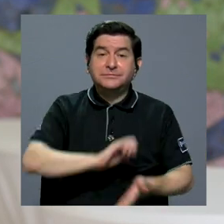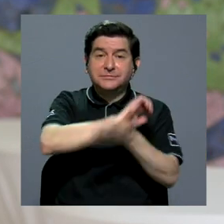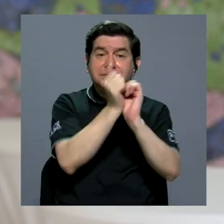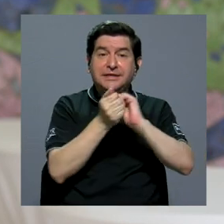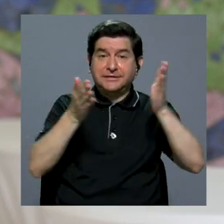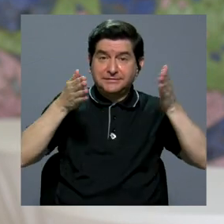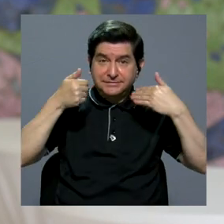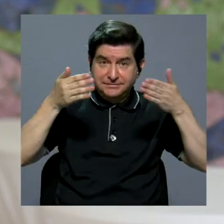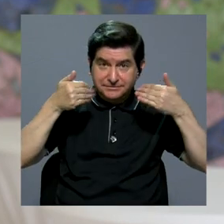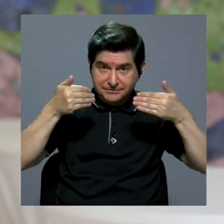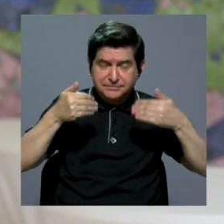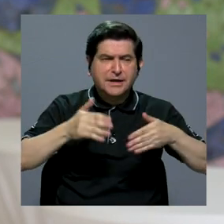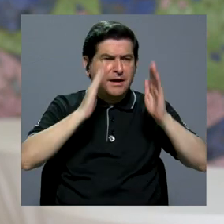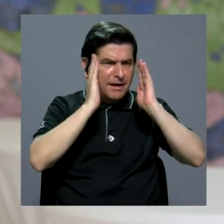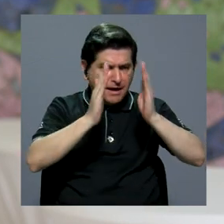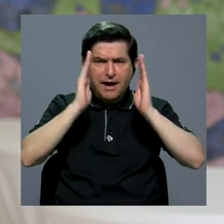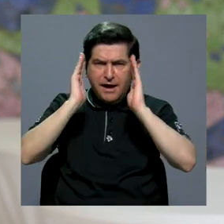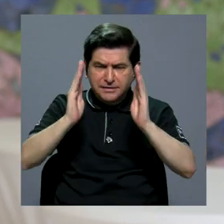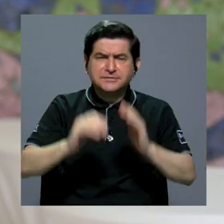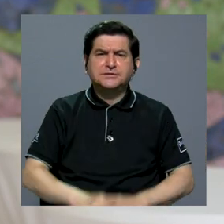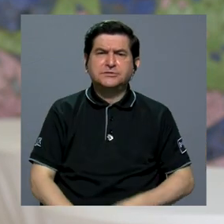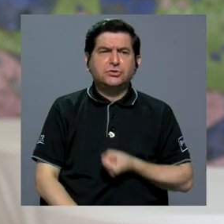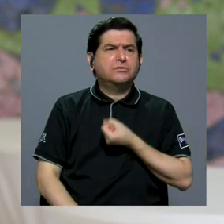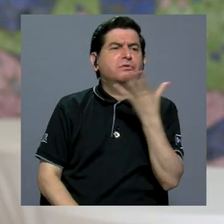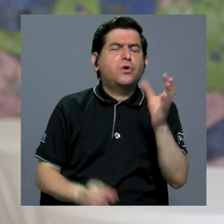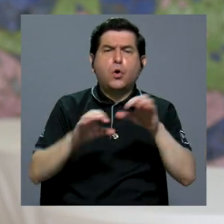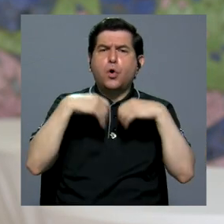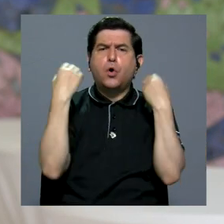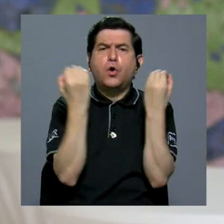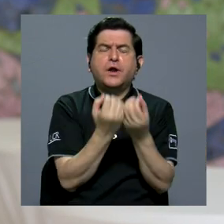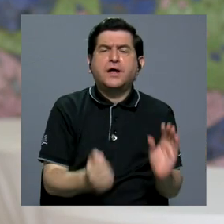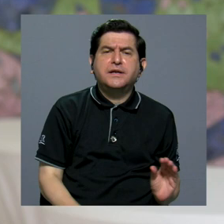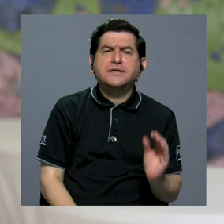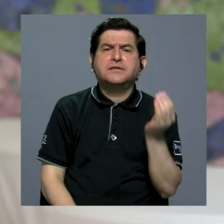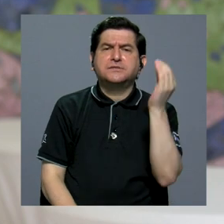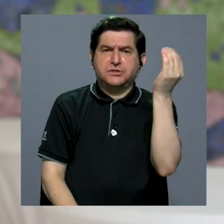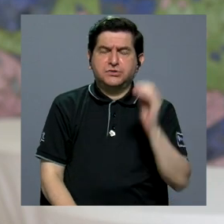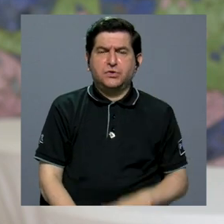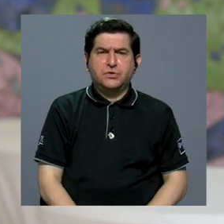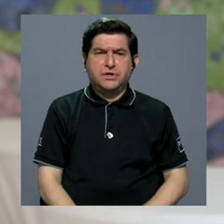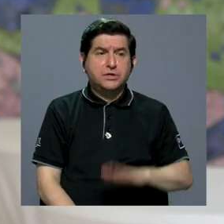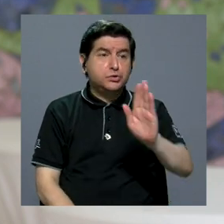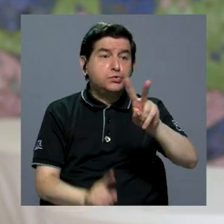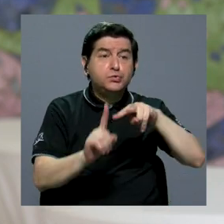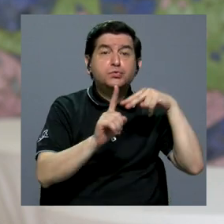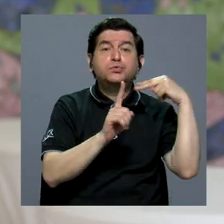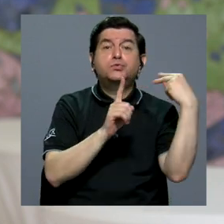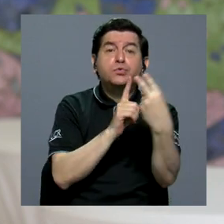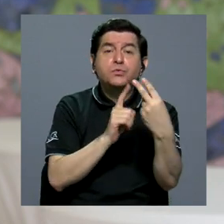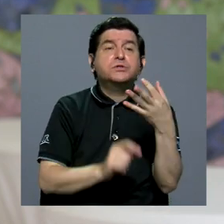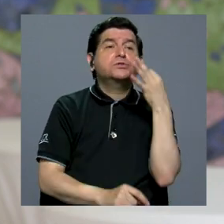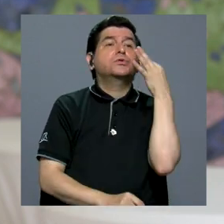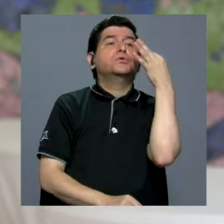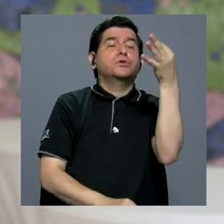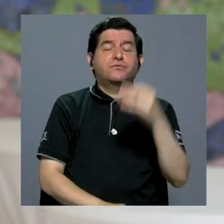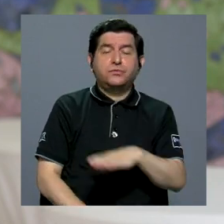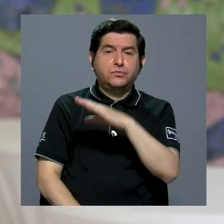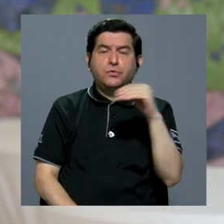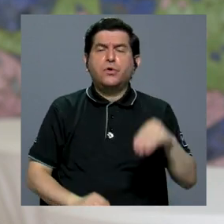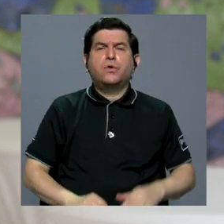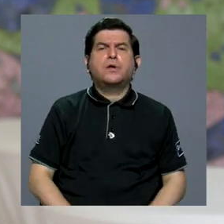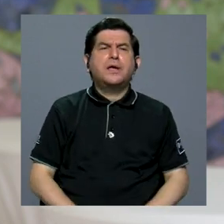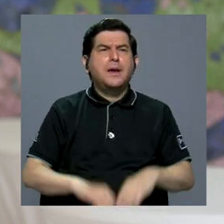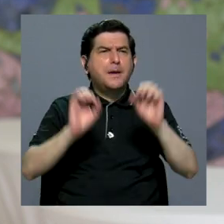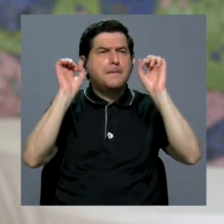climático y escuchar también las voces de organizaciones de juventud sobre sus visiones del futuro y cómo